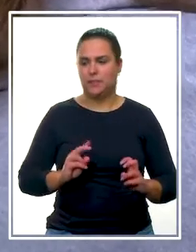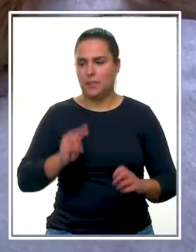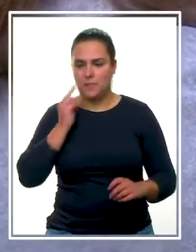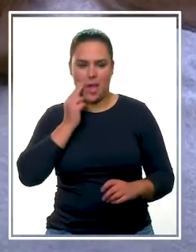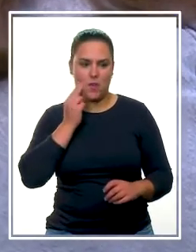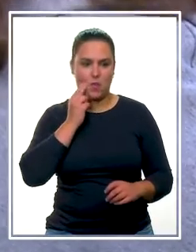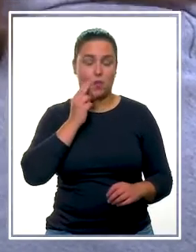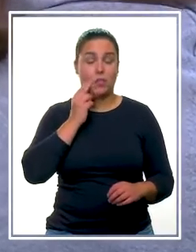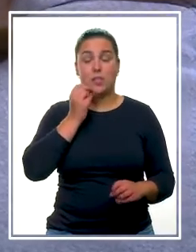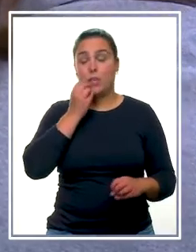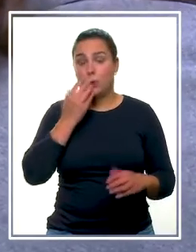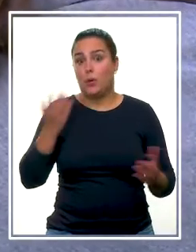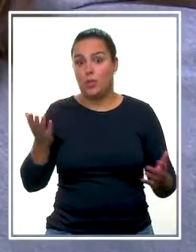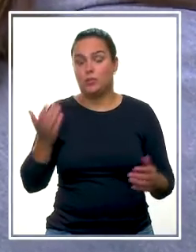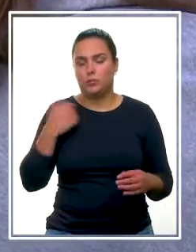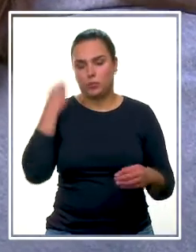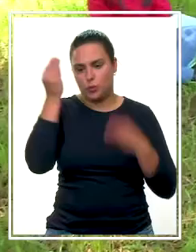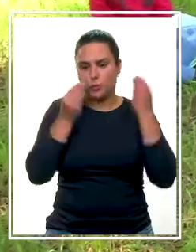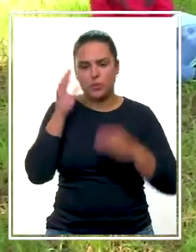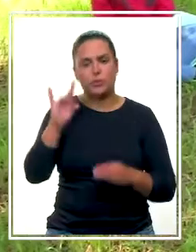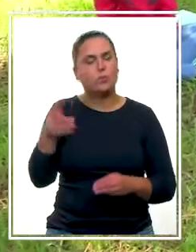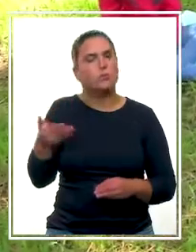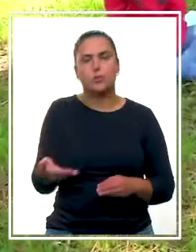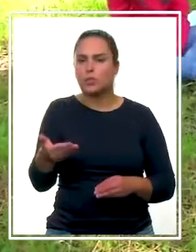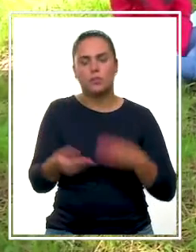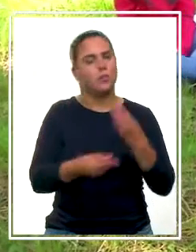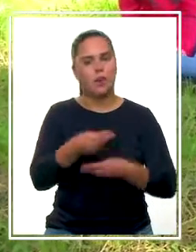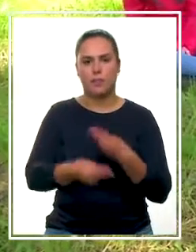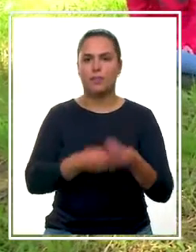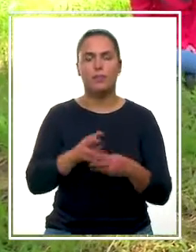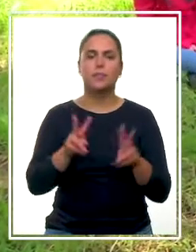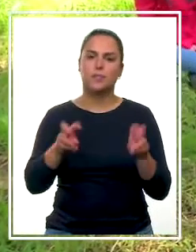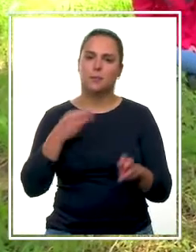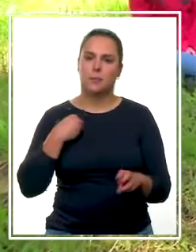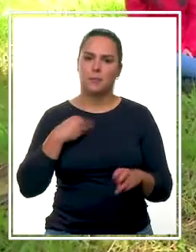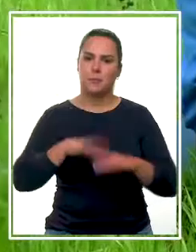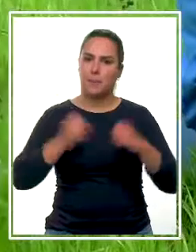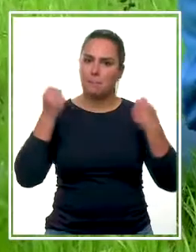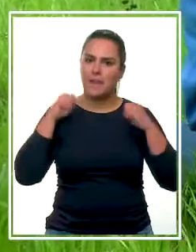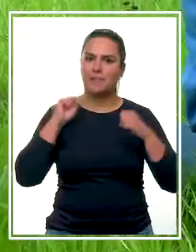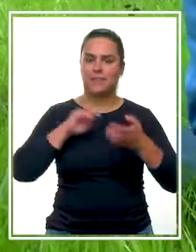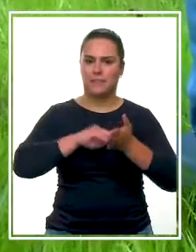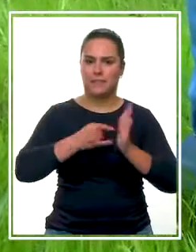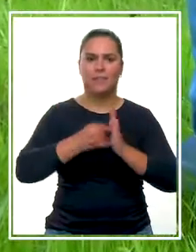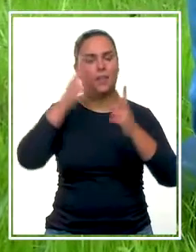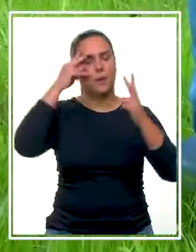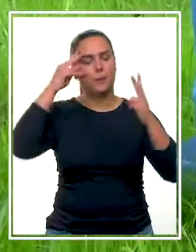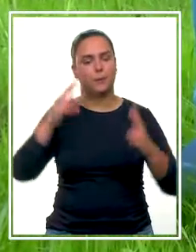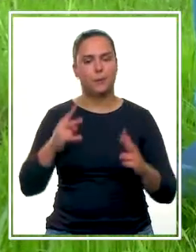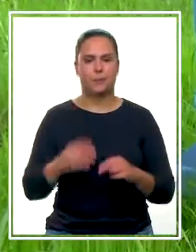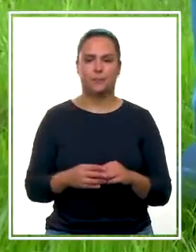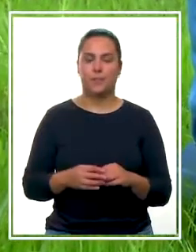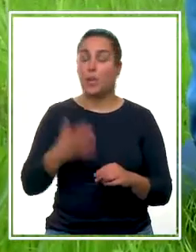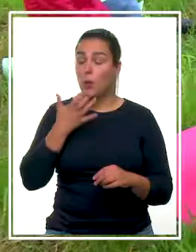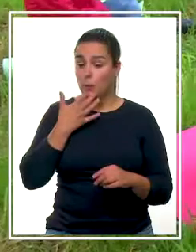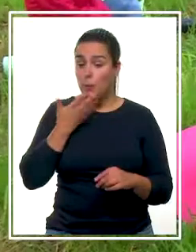en el miedo y en este caso sí que consideramos muy importante llevar a cabo las prácticas y la técnica de relajación. Y en